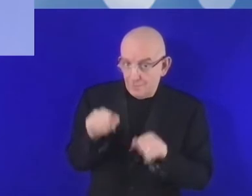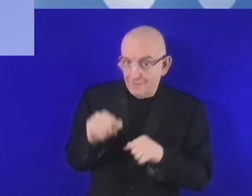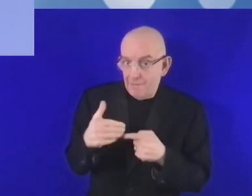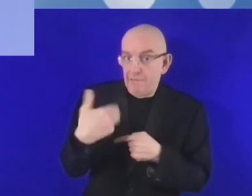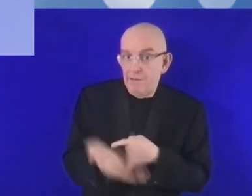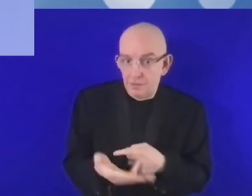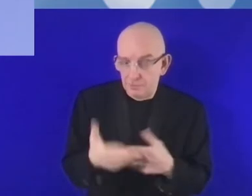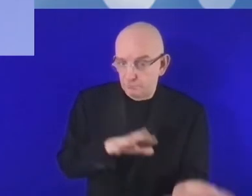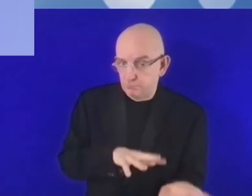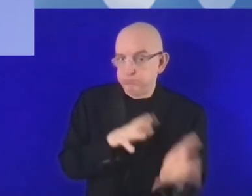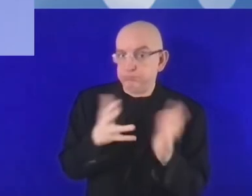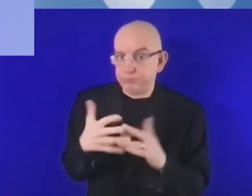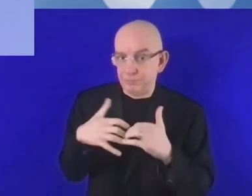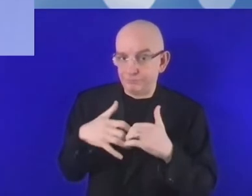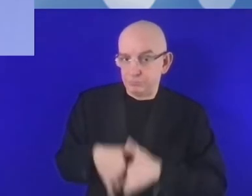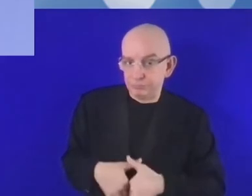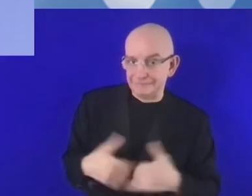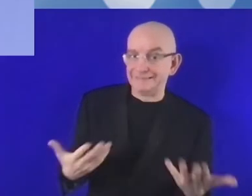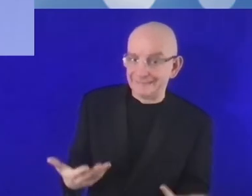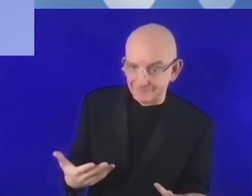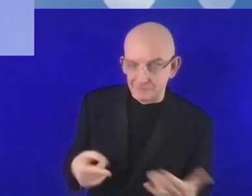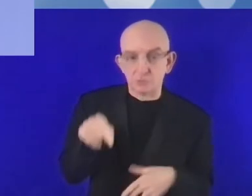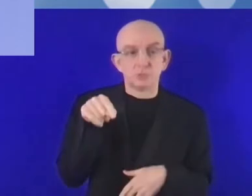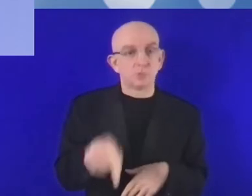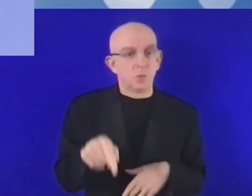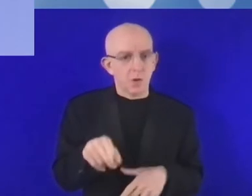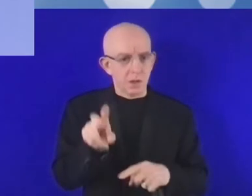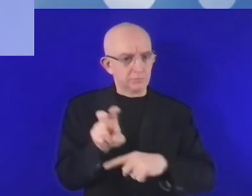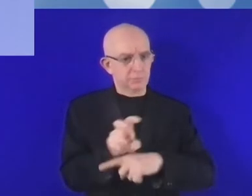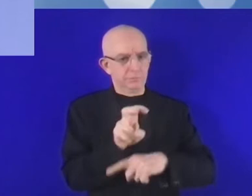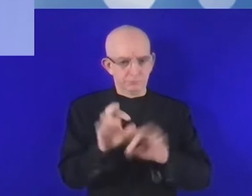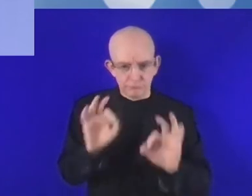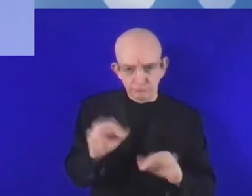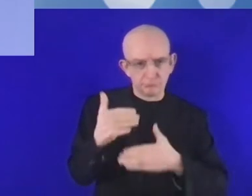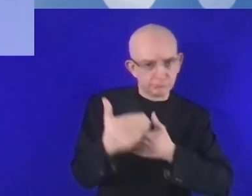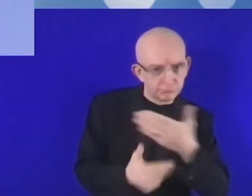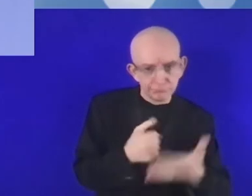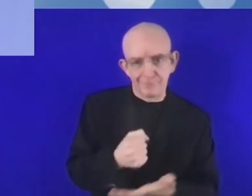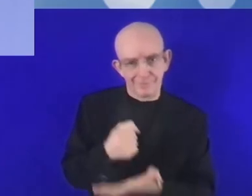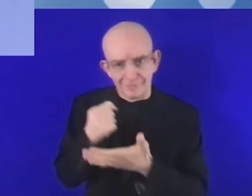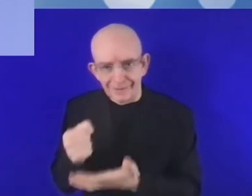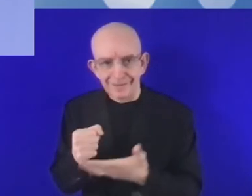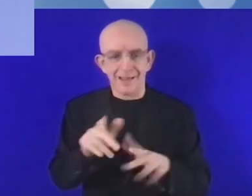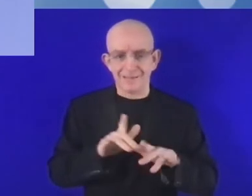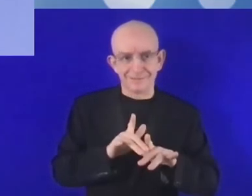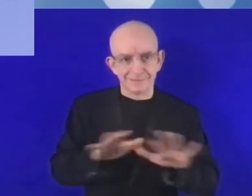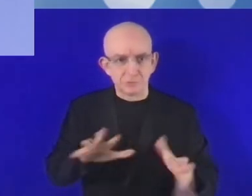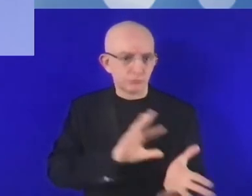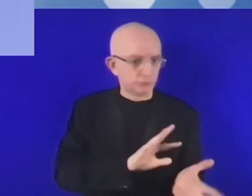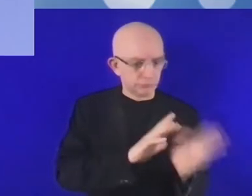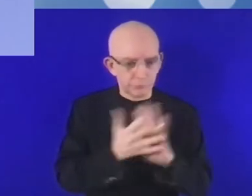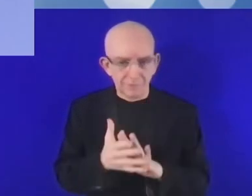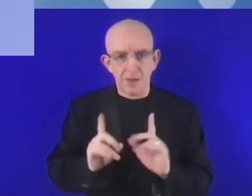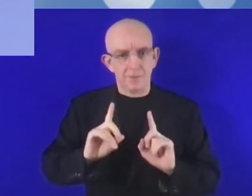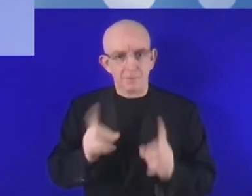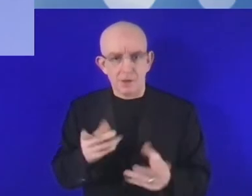Así que tenemos que ser audaces, valientes, tenemos que actuar de forma rápida ante estos cambios digitales,